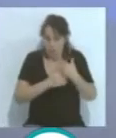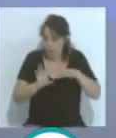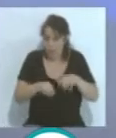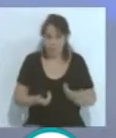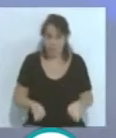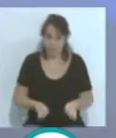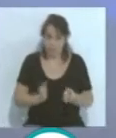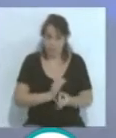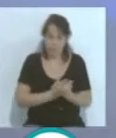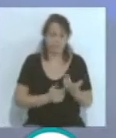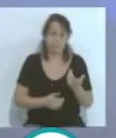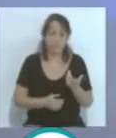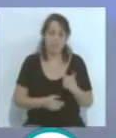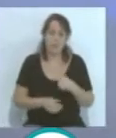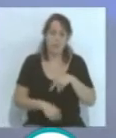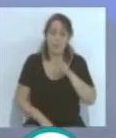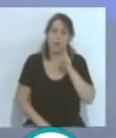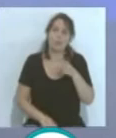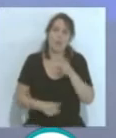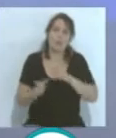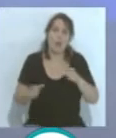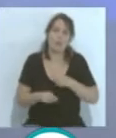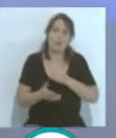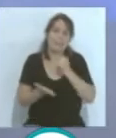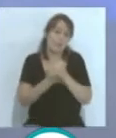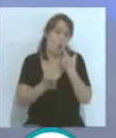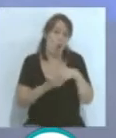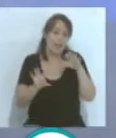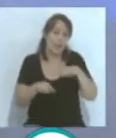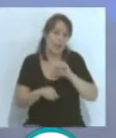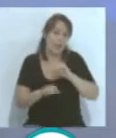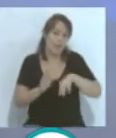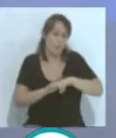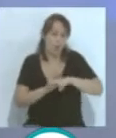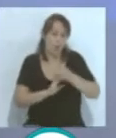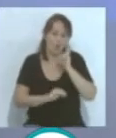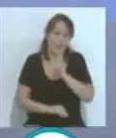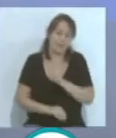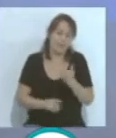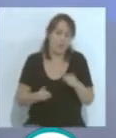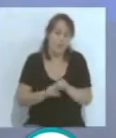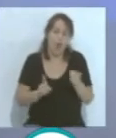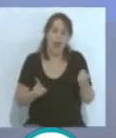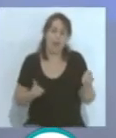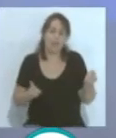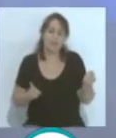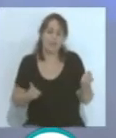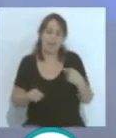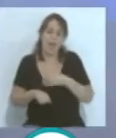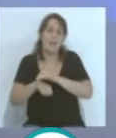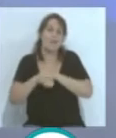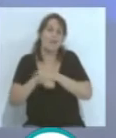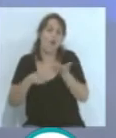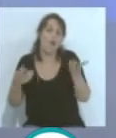persona con cualquier símbolo del Cádiz Club de Fútbol es como si ya fuese amigo,